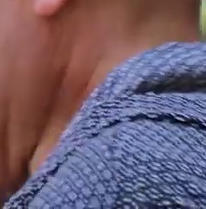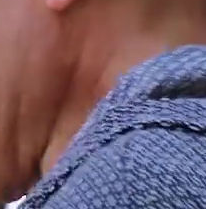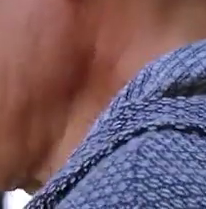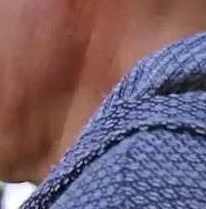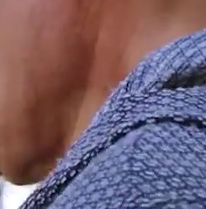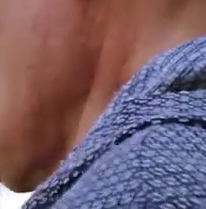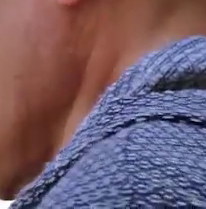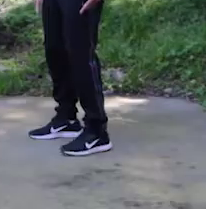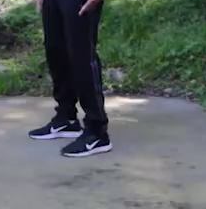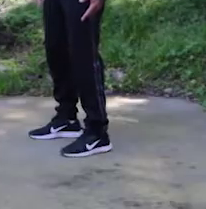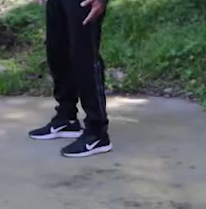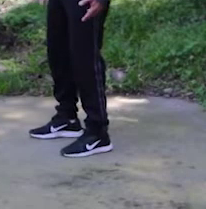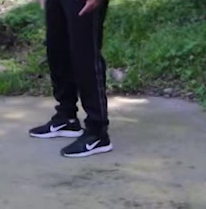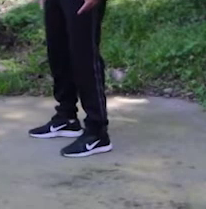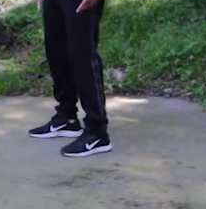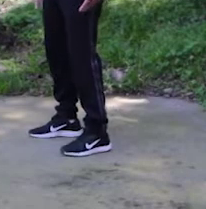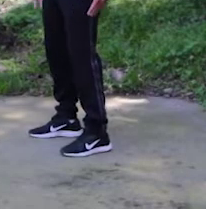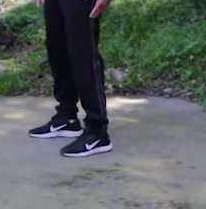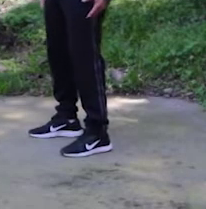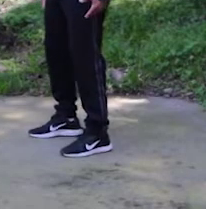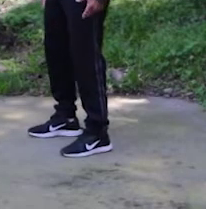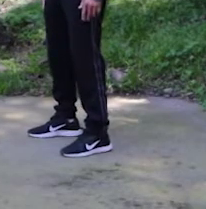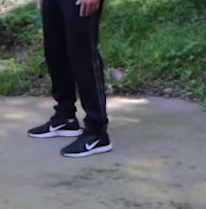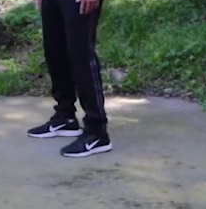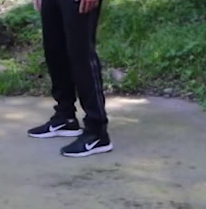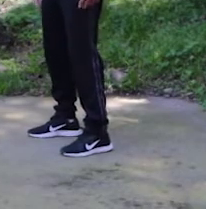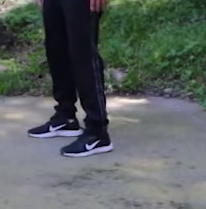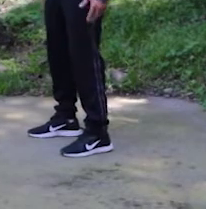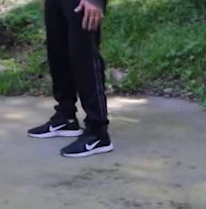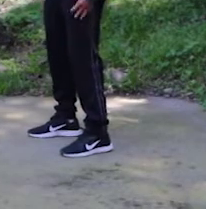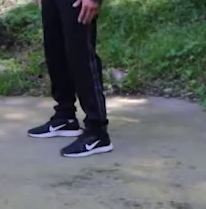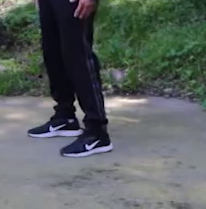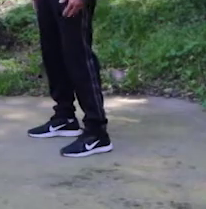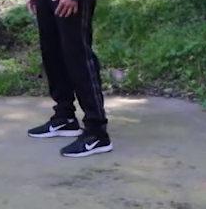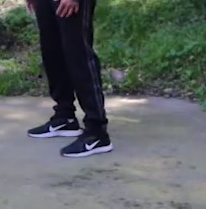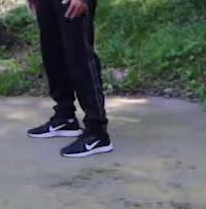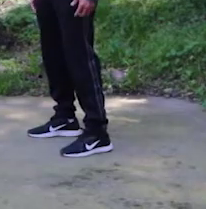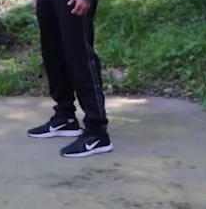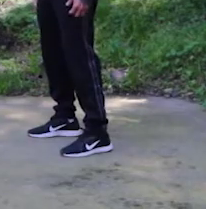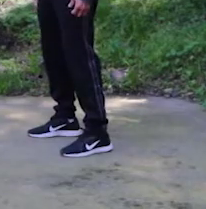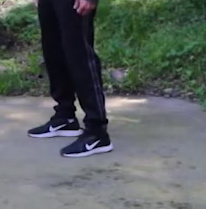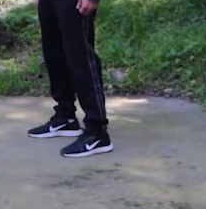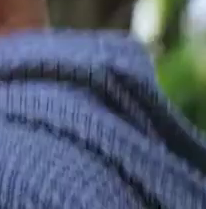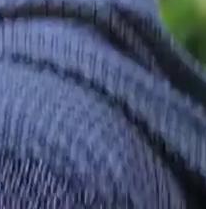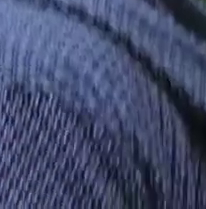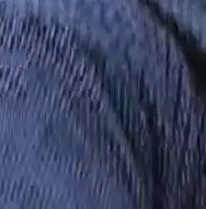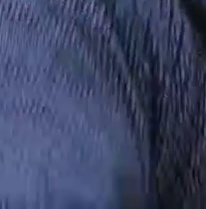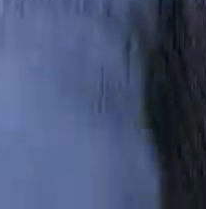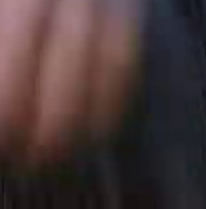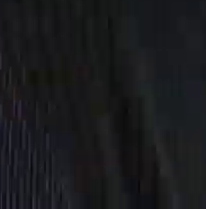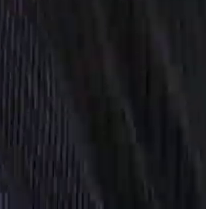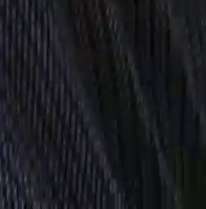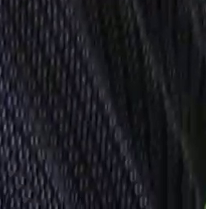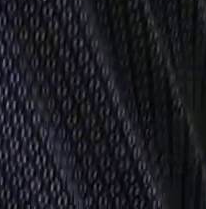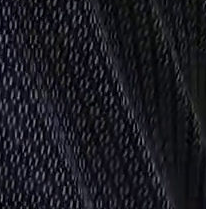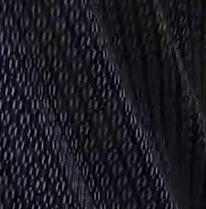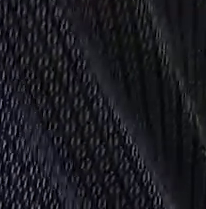parar. Vamos a abrir el compás de una forma que sintamos relajados. Y vamos a elevar los